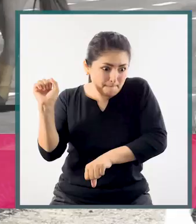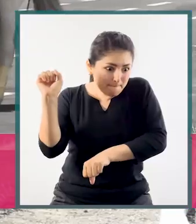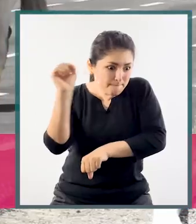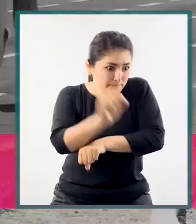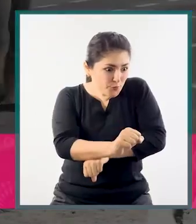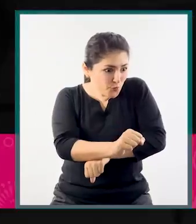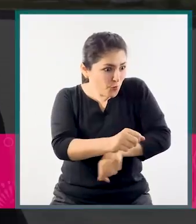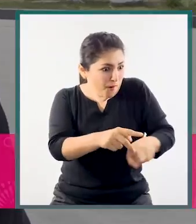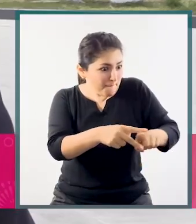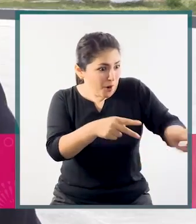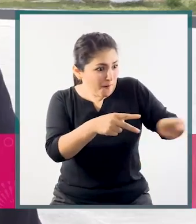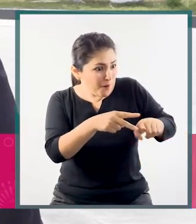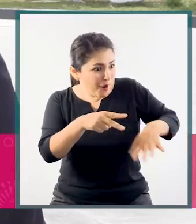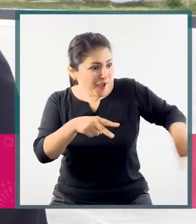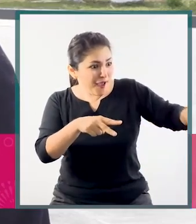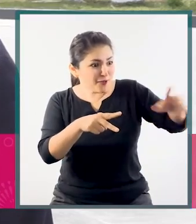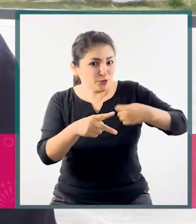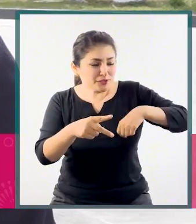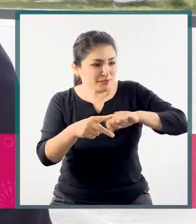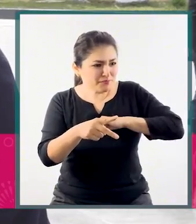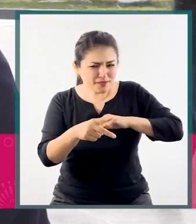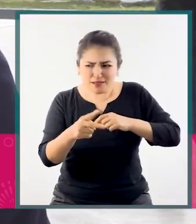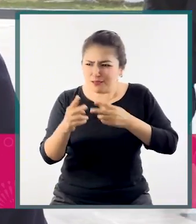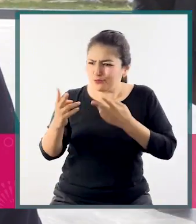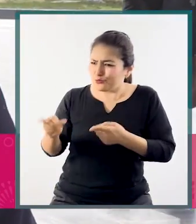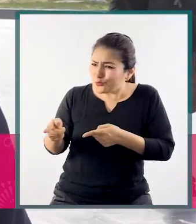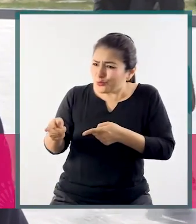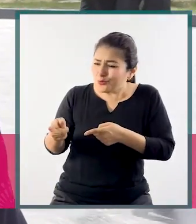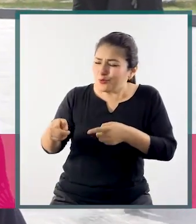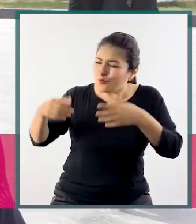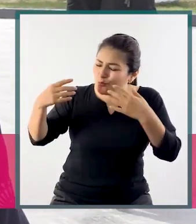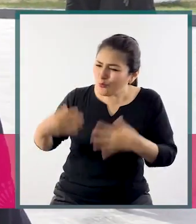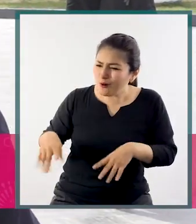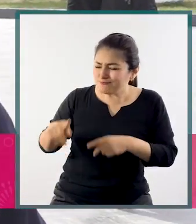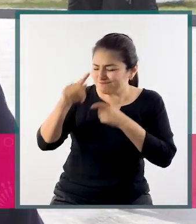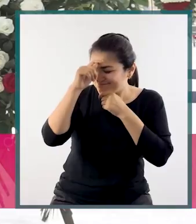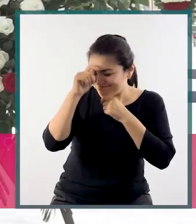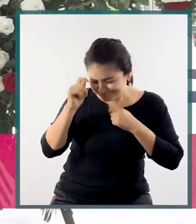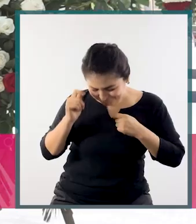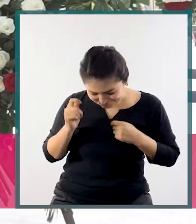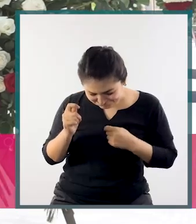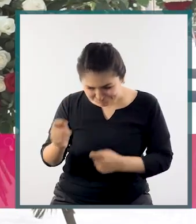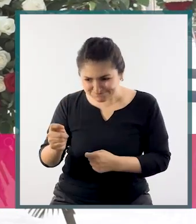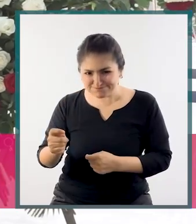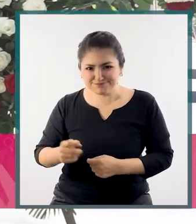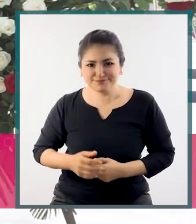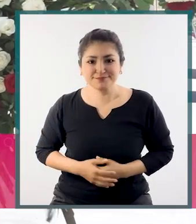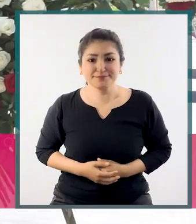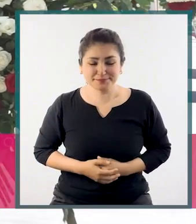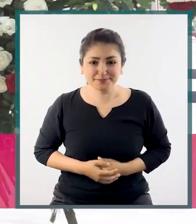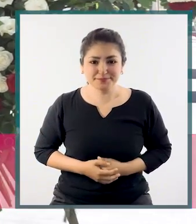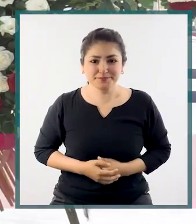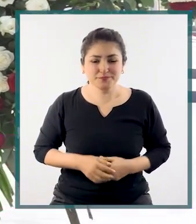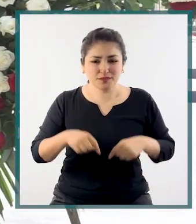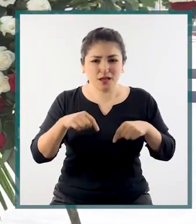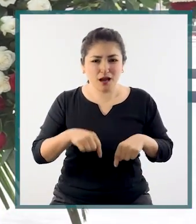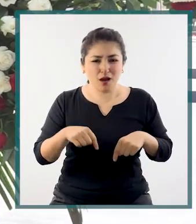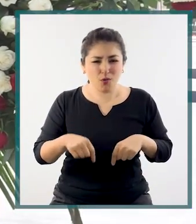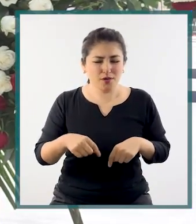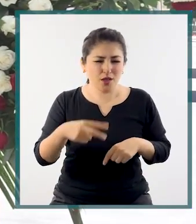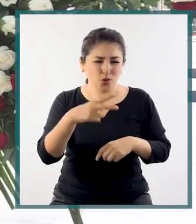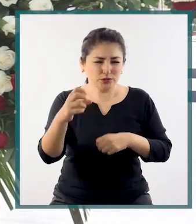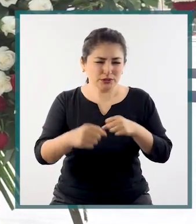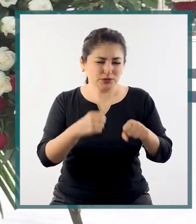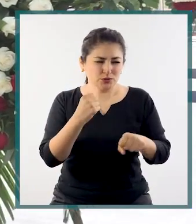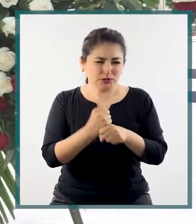se debe sea reconocido como héroe principal de esta batalla y de nuestra independencia. Uno de los lineamientos más importantes de esta conmemoración